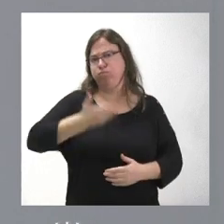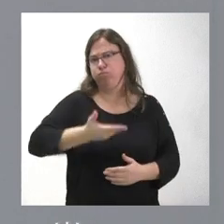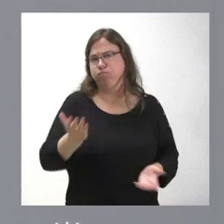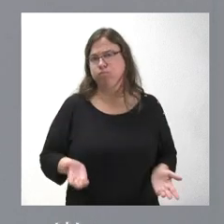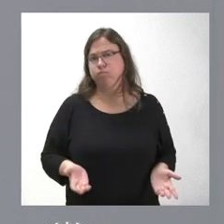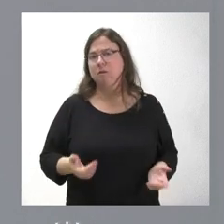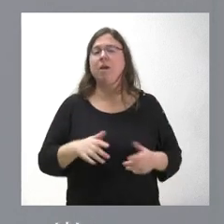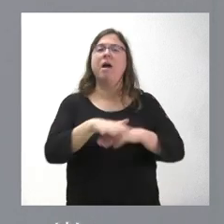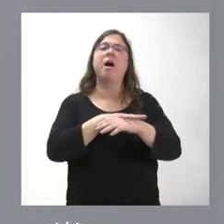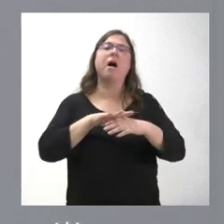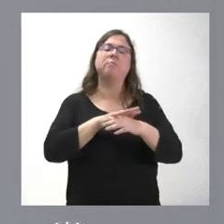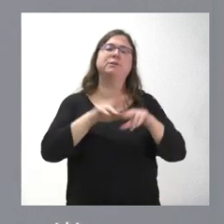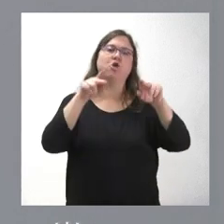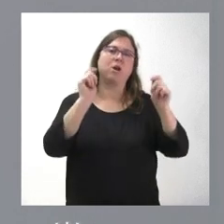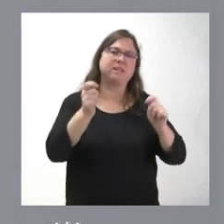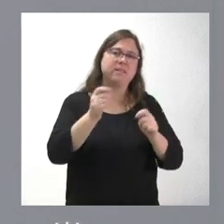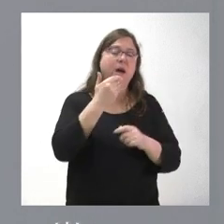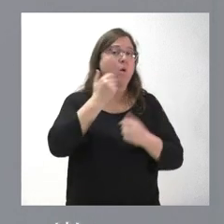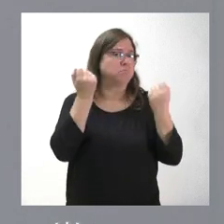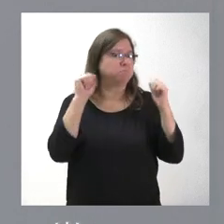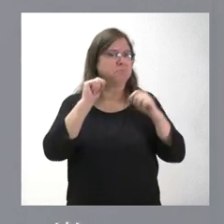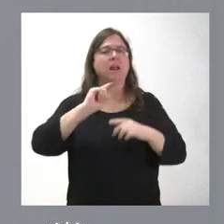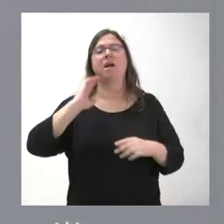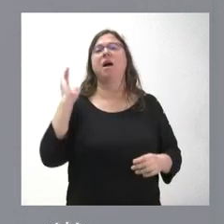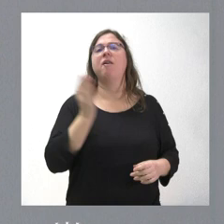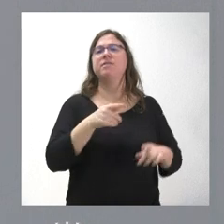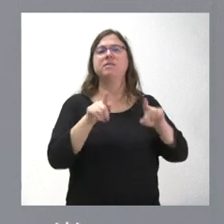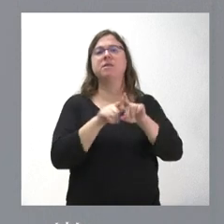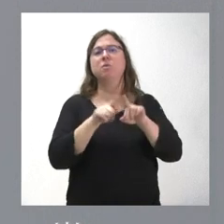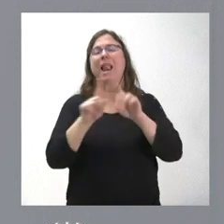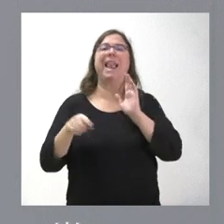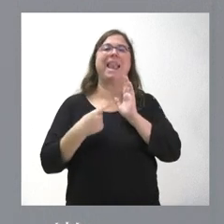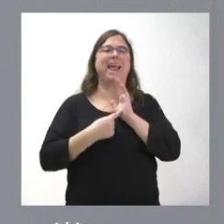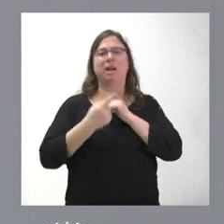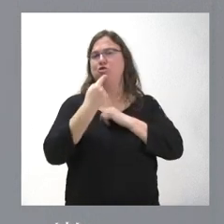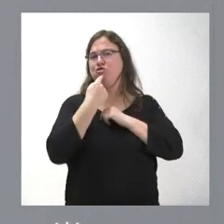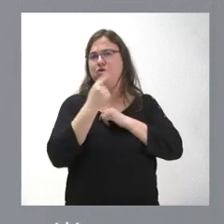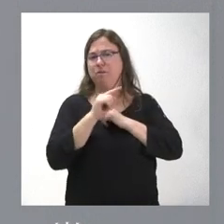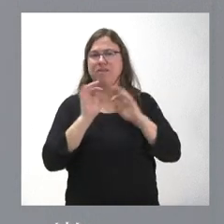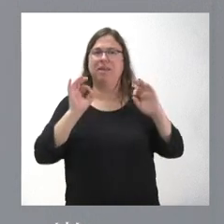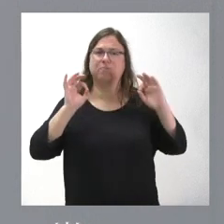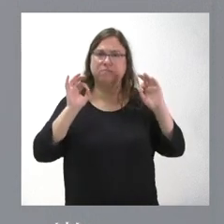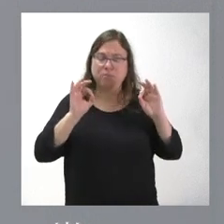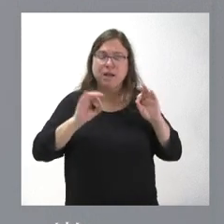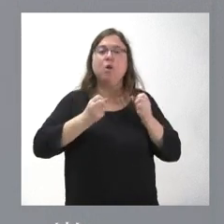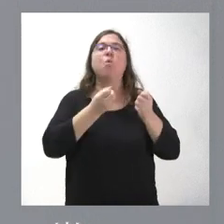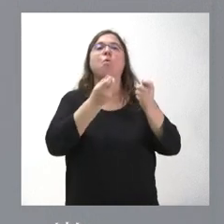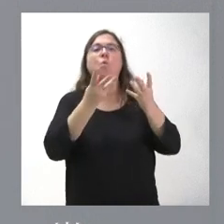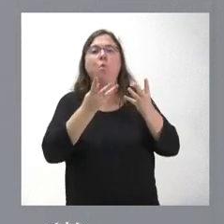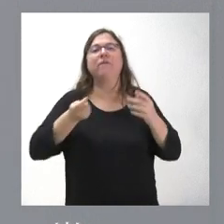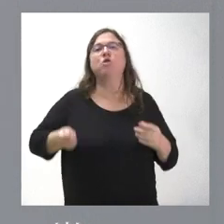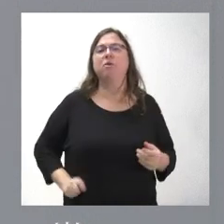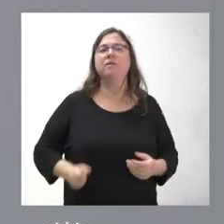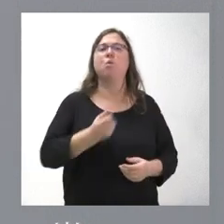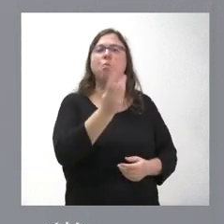en el ámbito de las residencias, sin perjuicio, como les digo, que no se establece en la ley con detalle preciso el número de cada uno de los profesionales